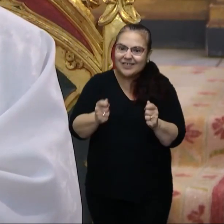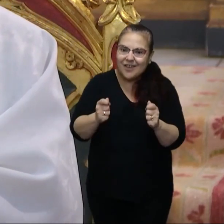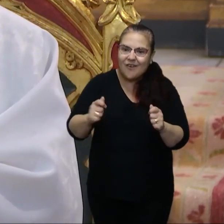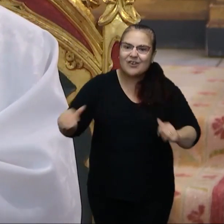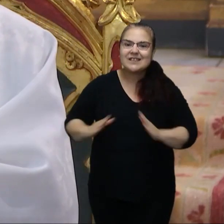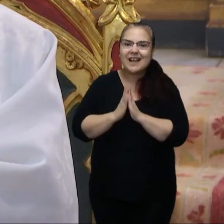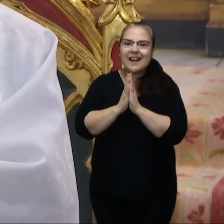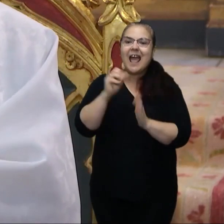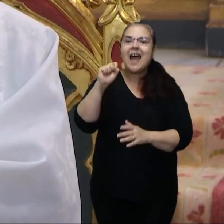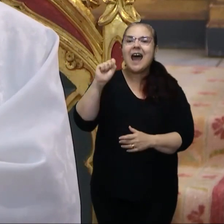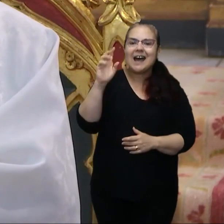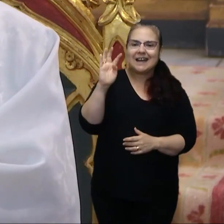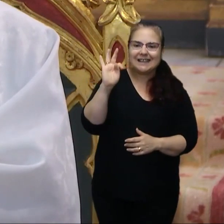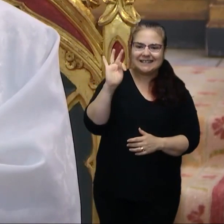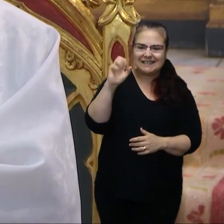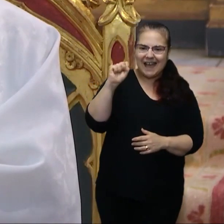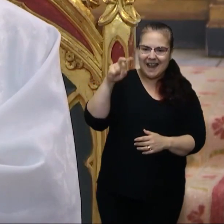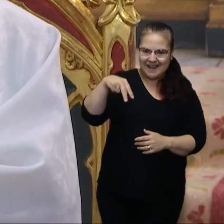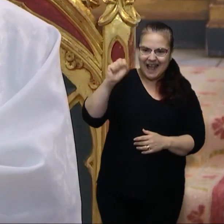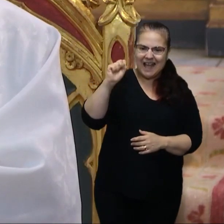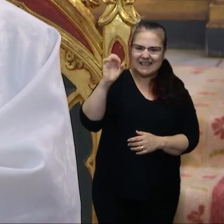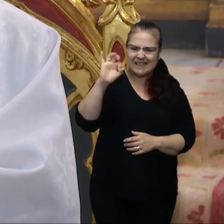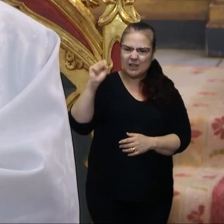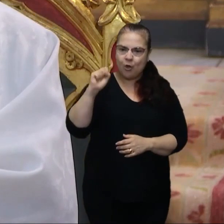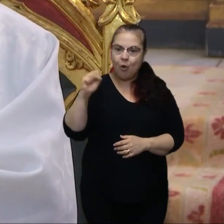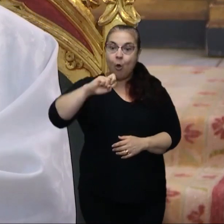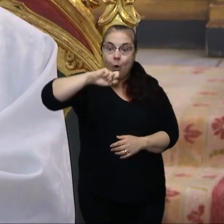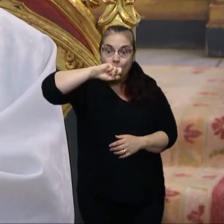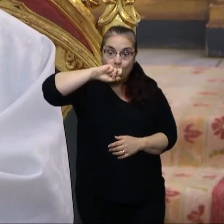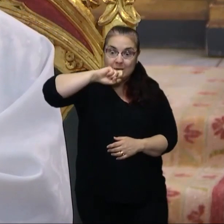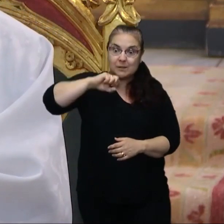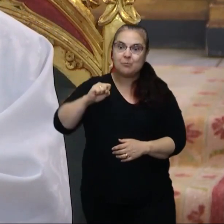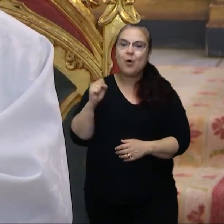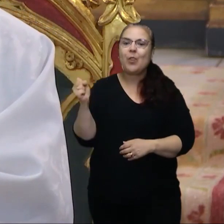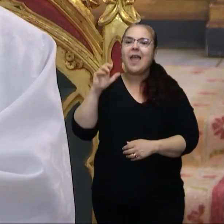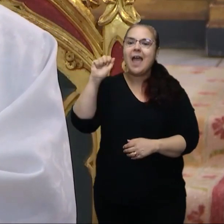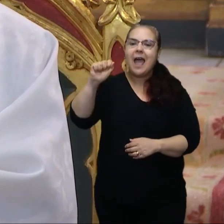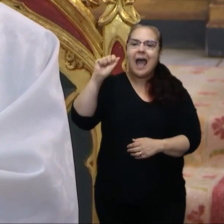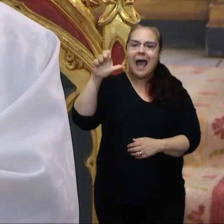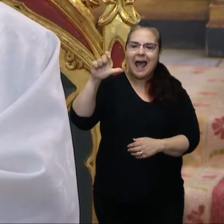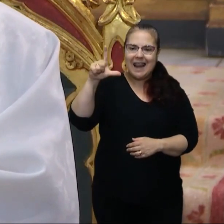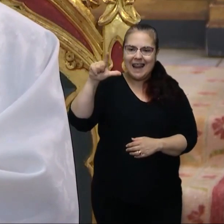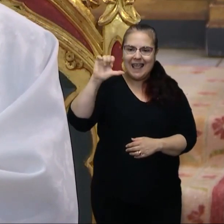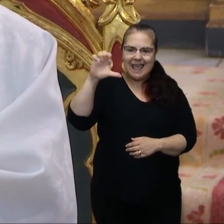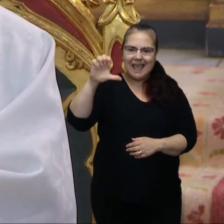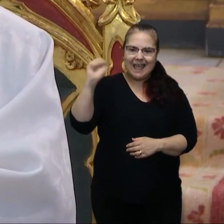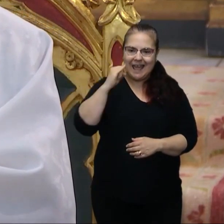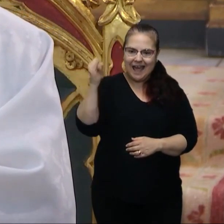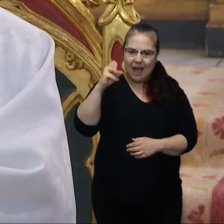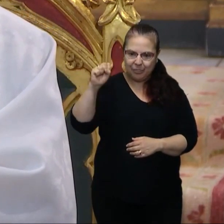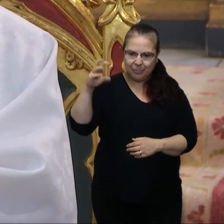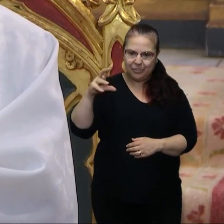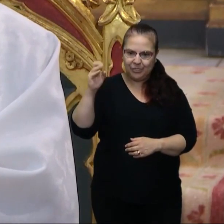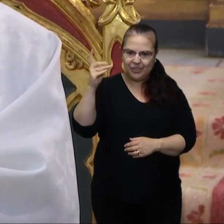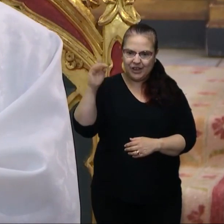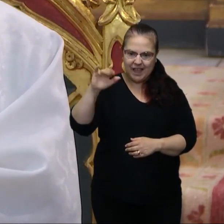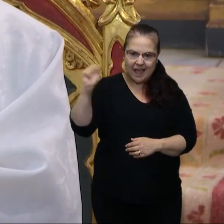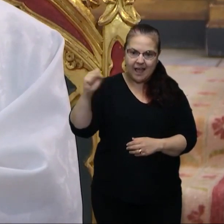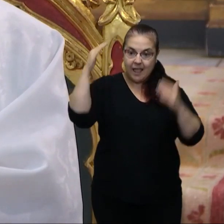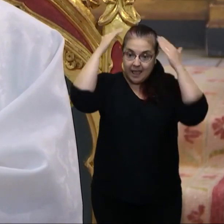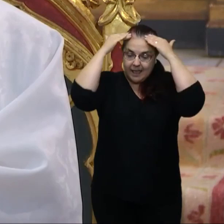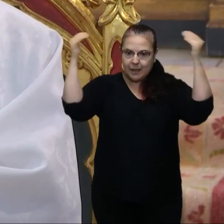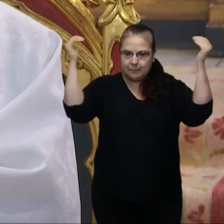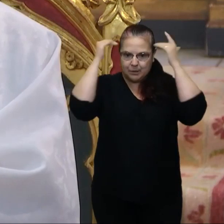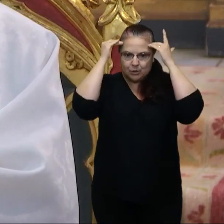Atanasio. Hoy celebramos esta memoria, obispo de Alejandría en Egipto, en el siglo